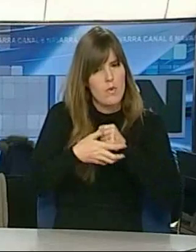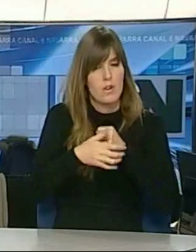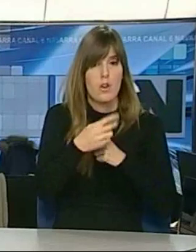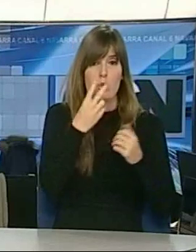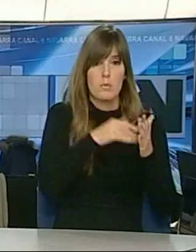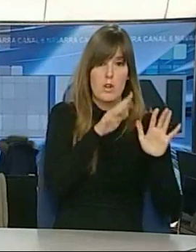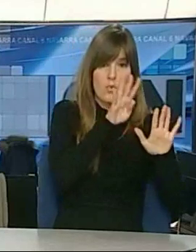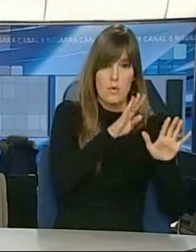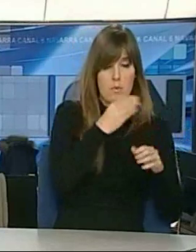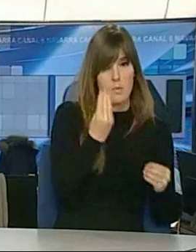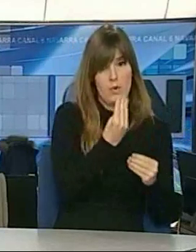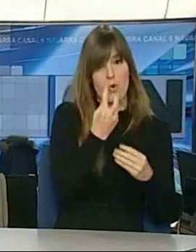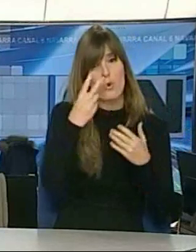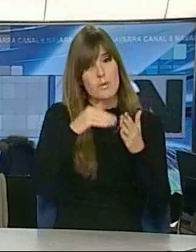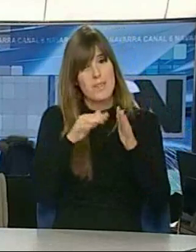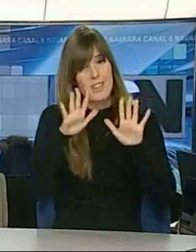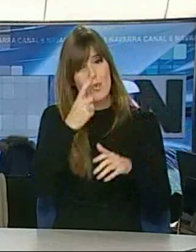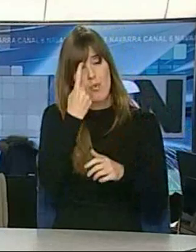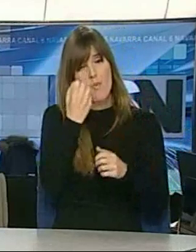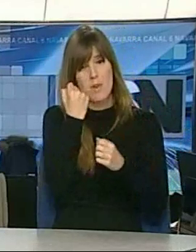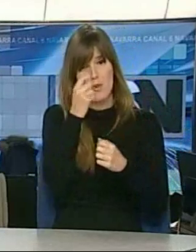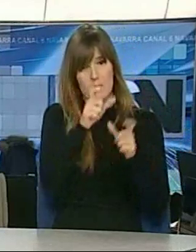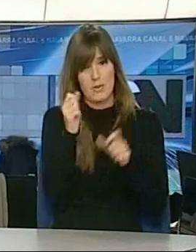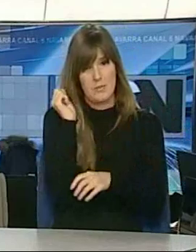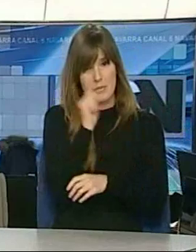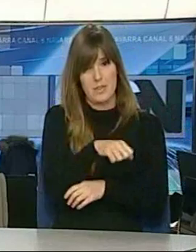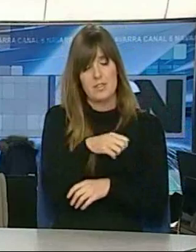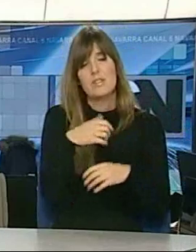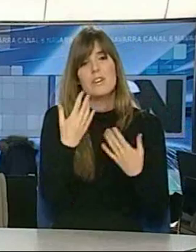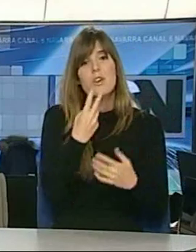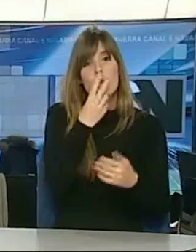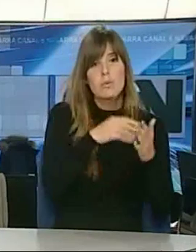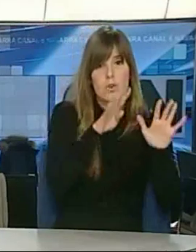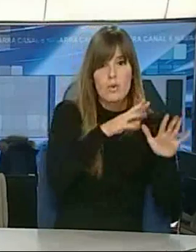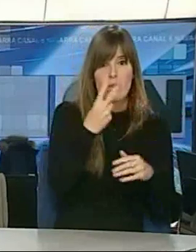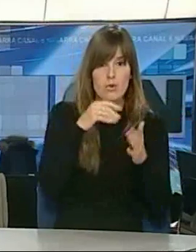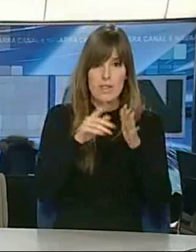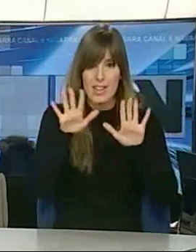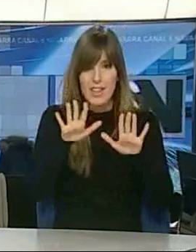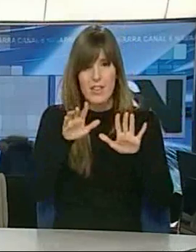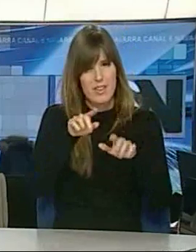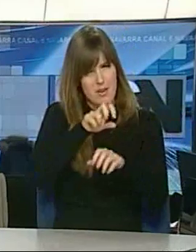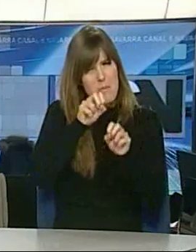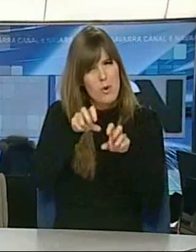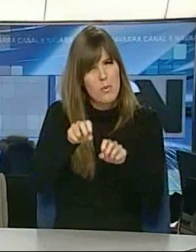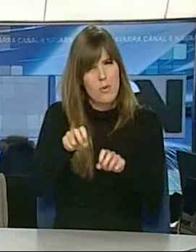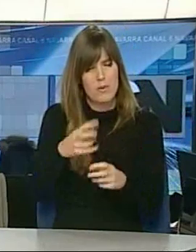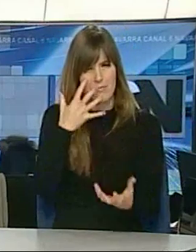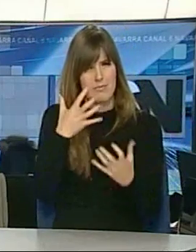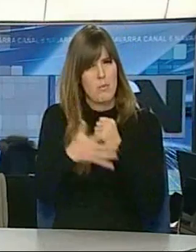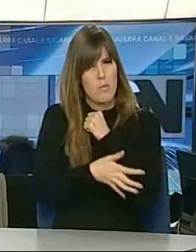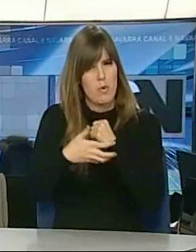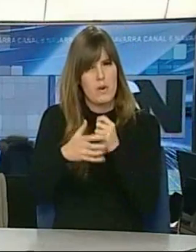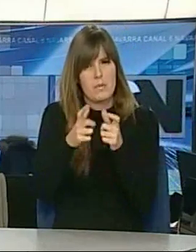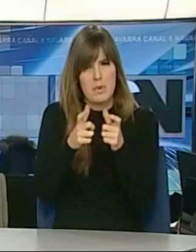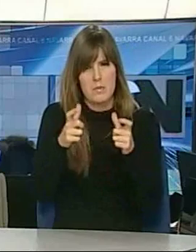2009. Las diferencias entre esos datos de 2009 y 2010 muestran un avance claro de la pobreza